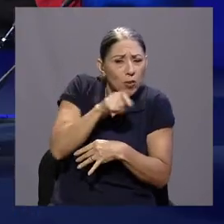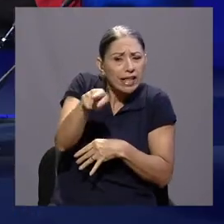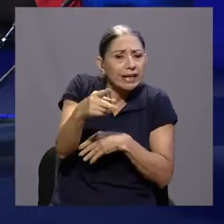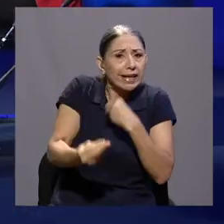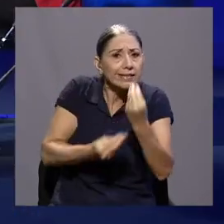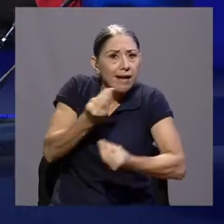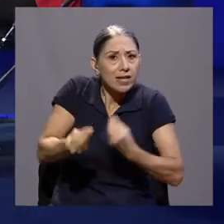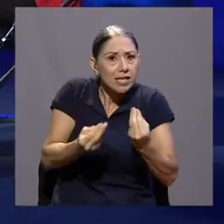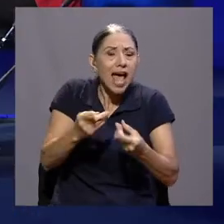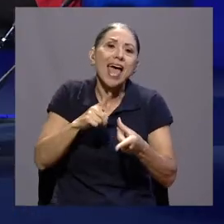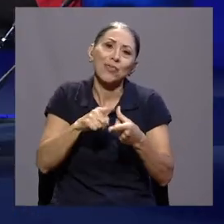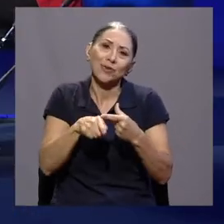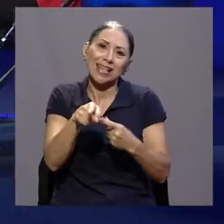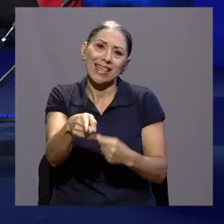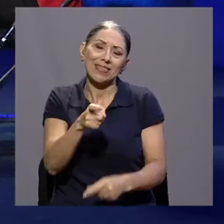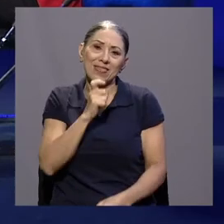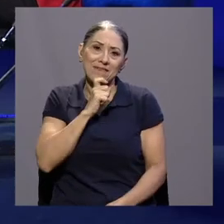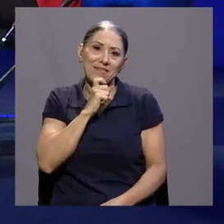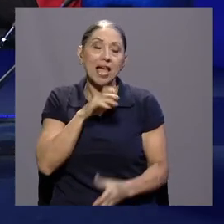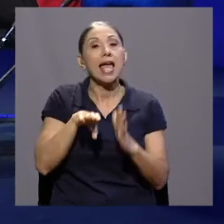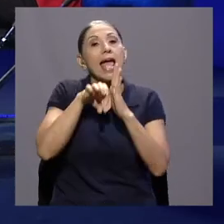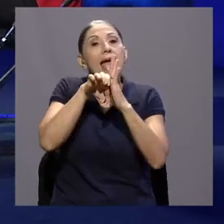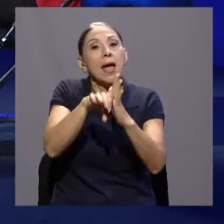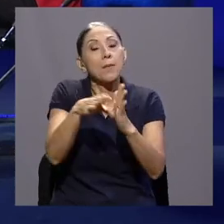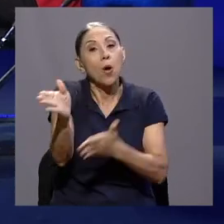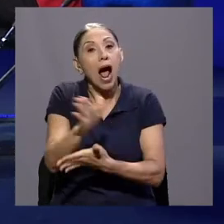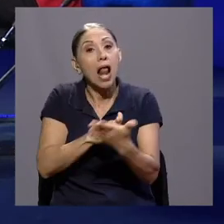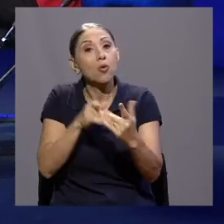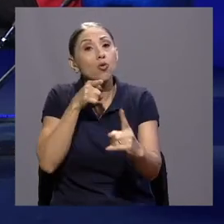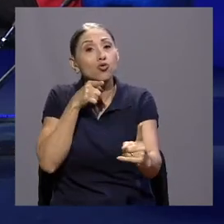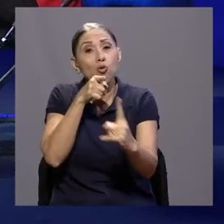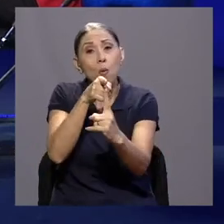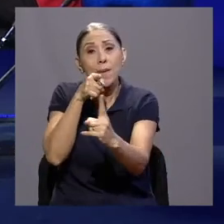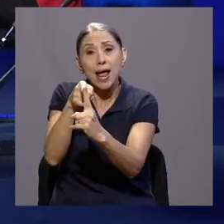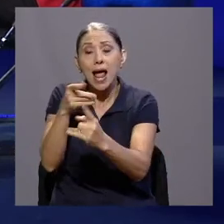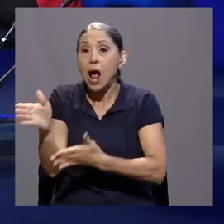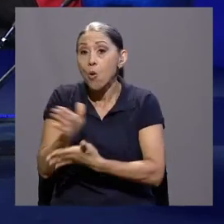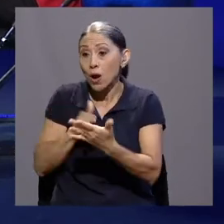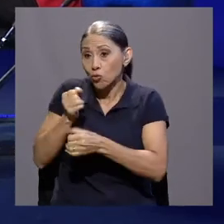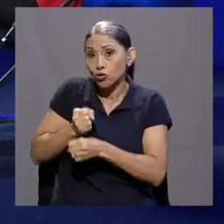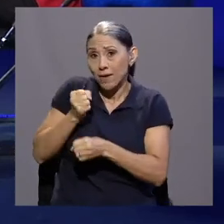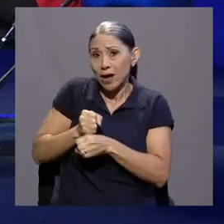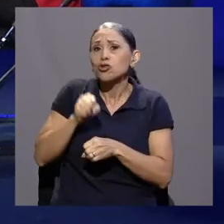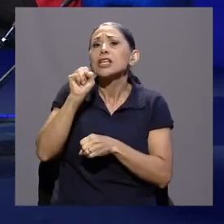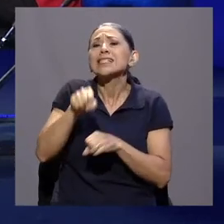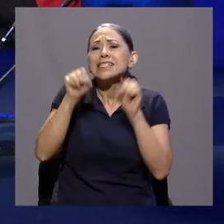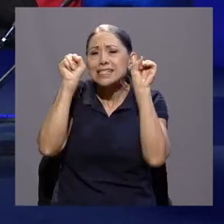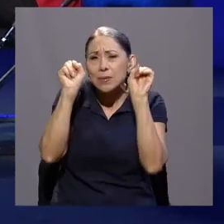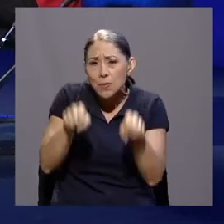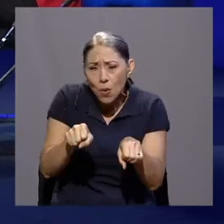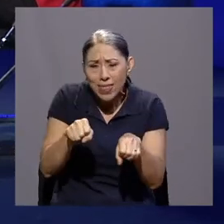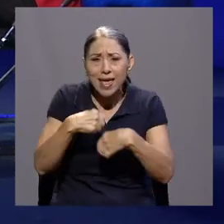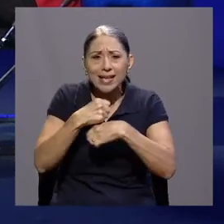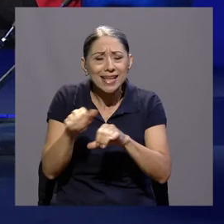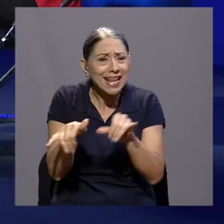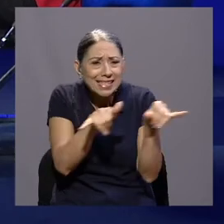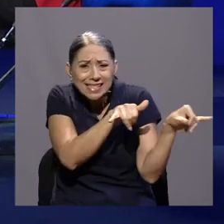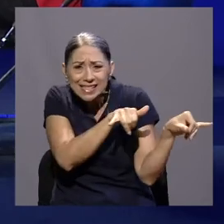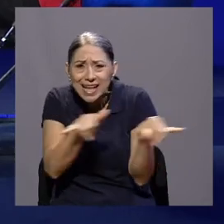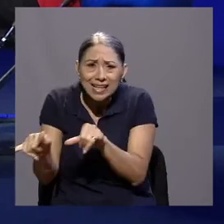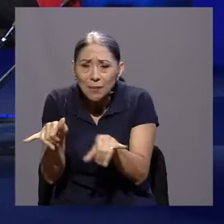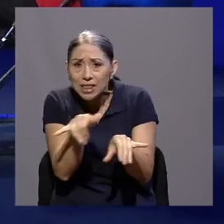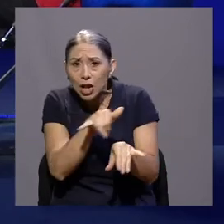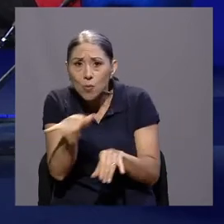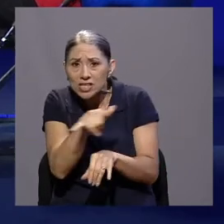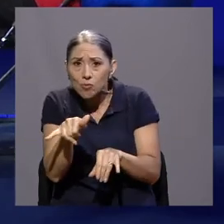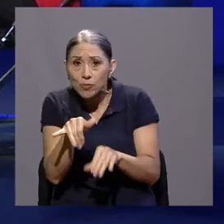porque en algunos objetivos o en algunos trabajos sí se puede hacer exactamente lo mismo, pedirles exactamente,